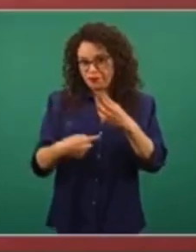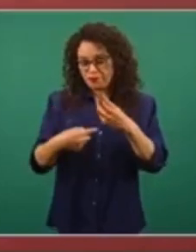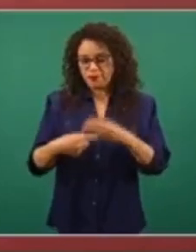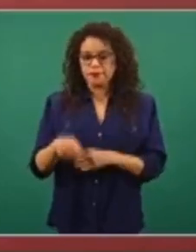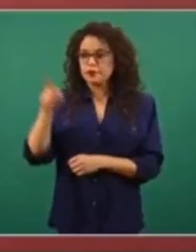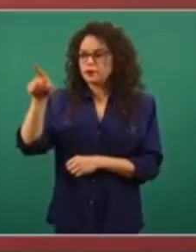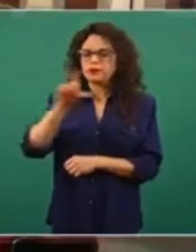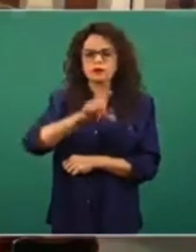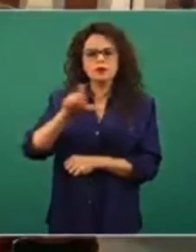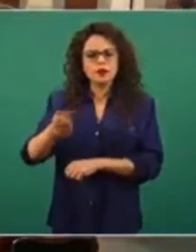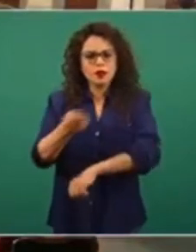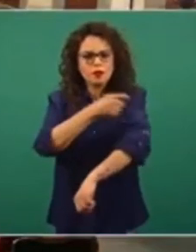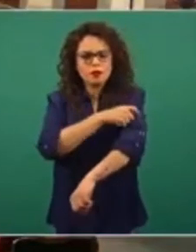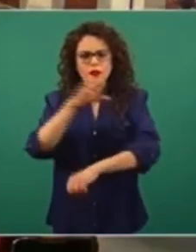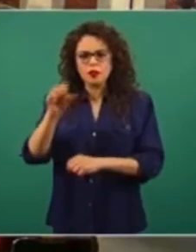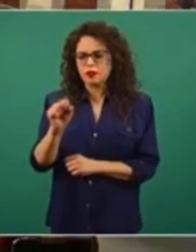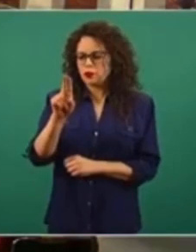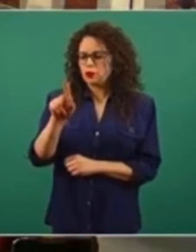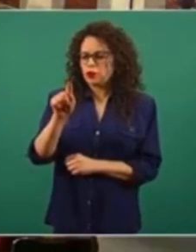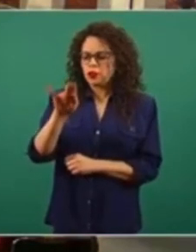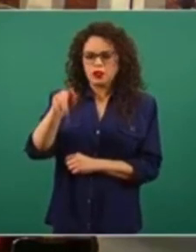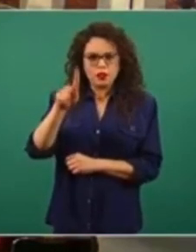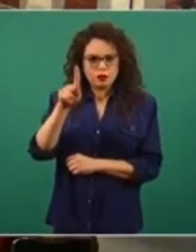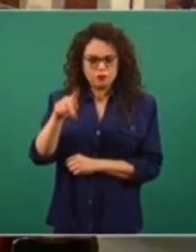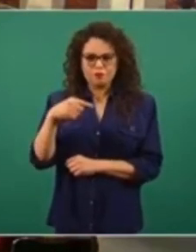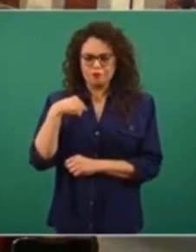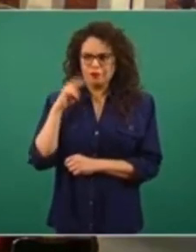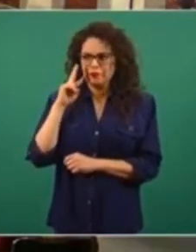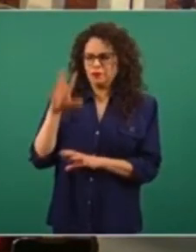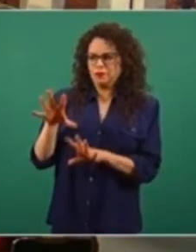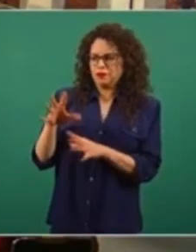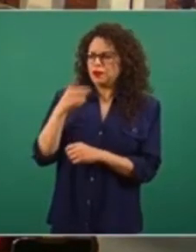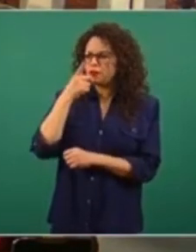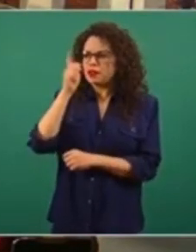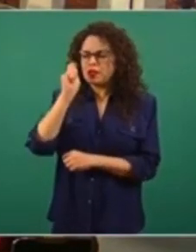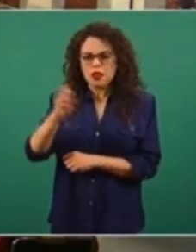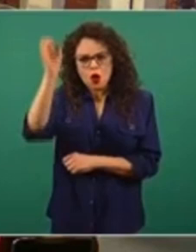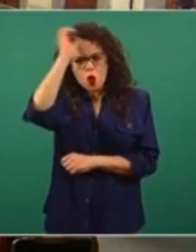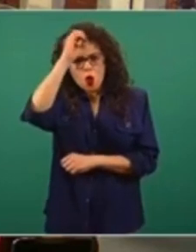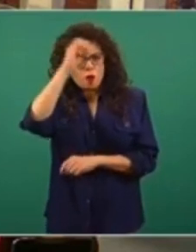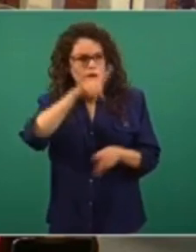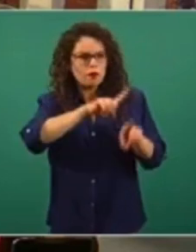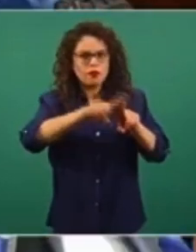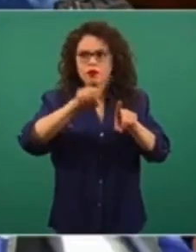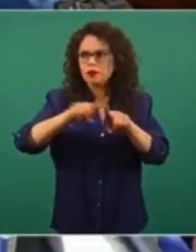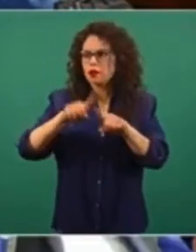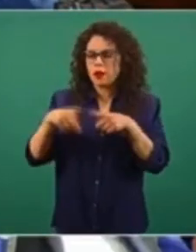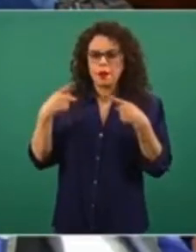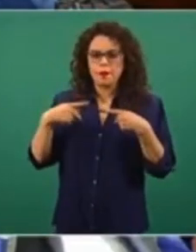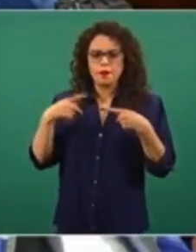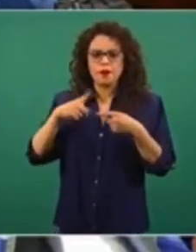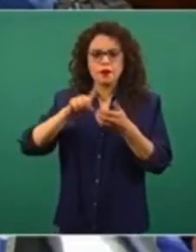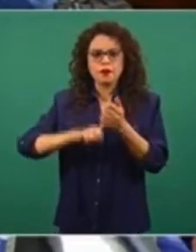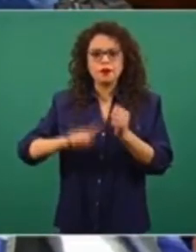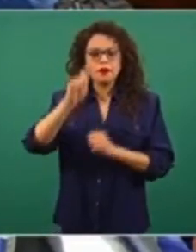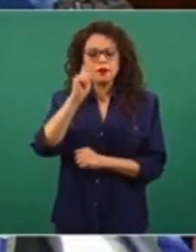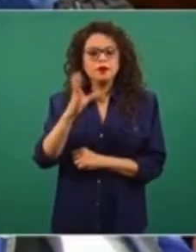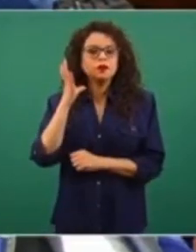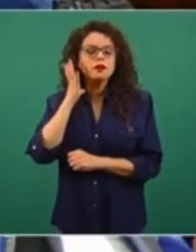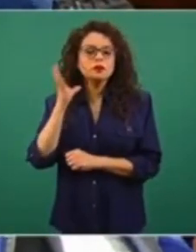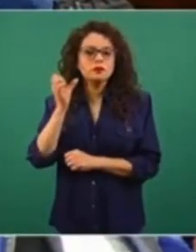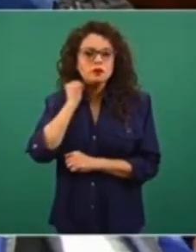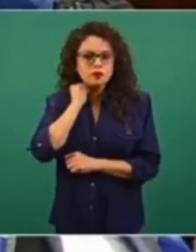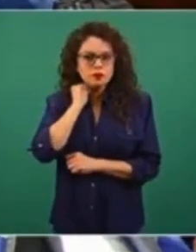Me llamó la atención con considerable preocupación escuchar opiniones de legisladoras del Senado